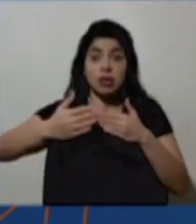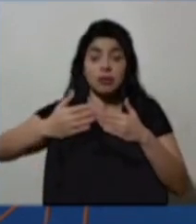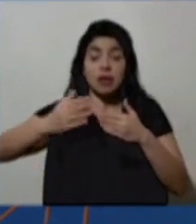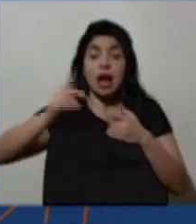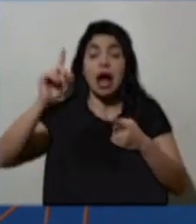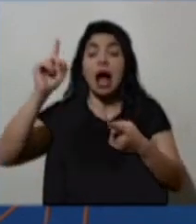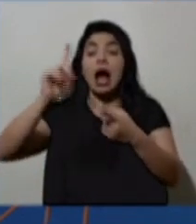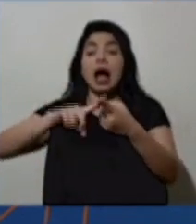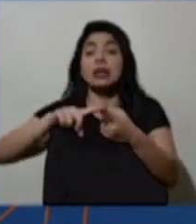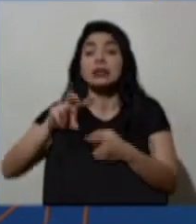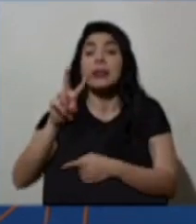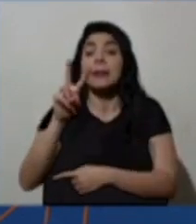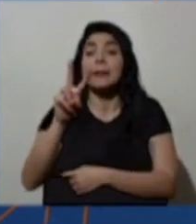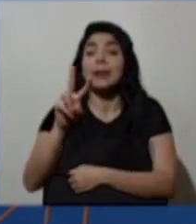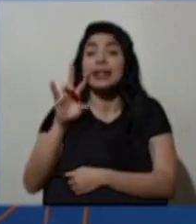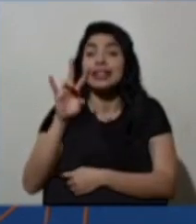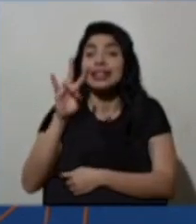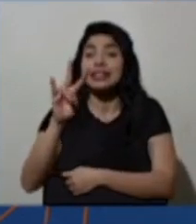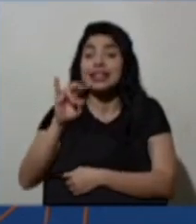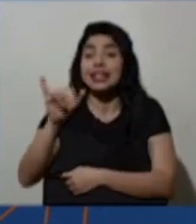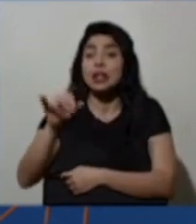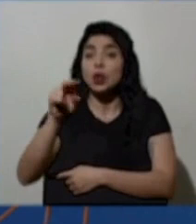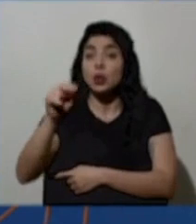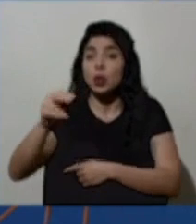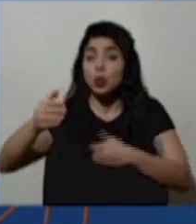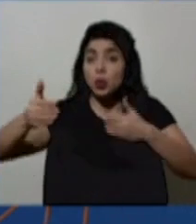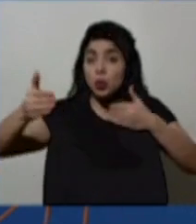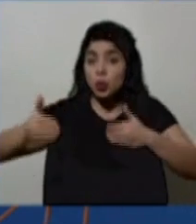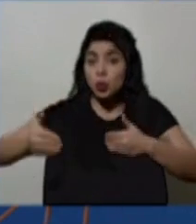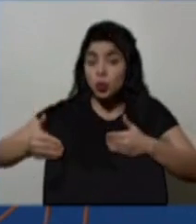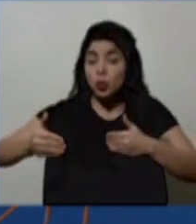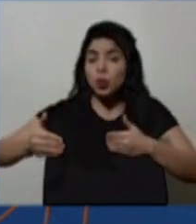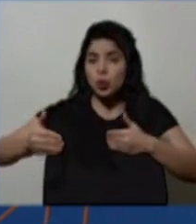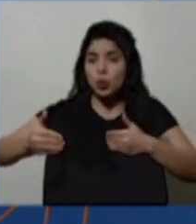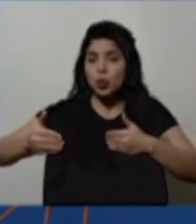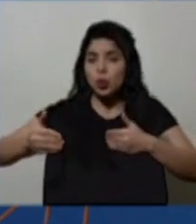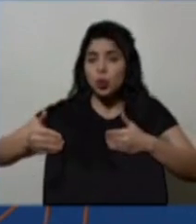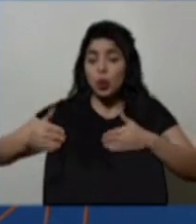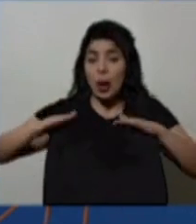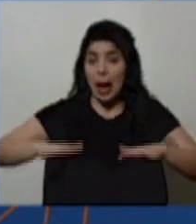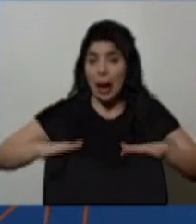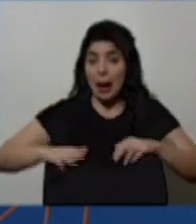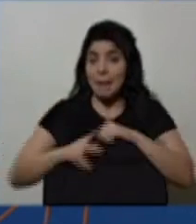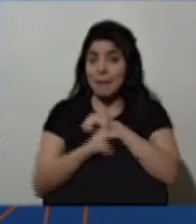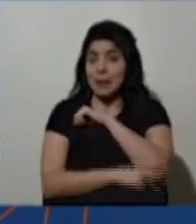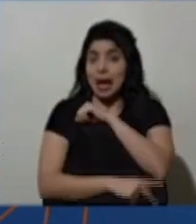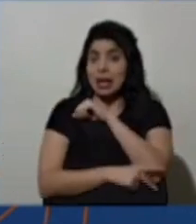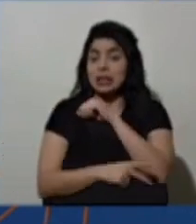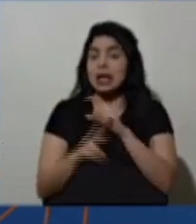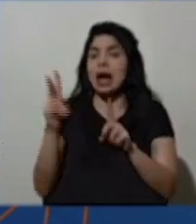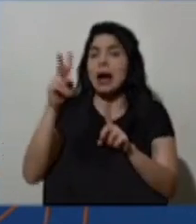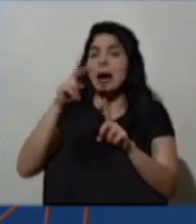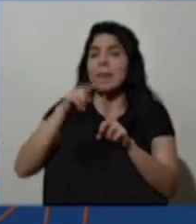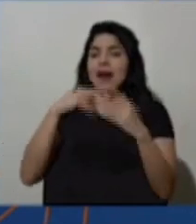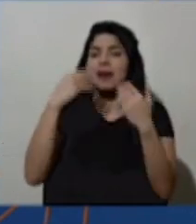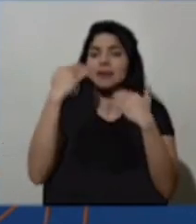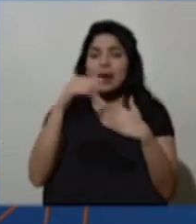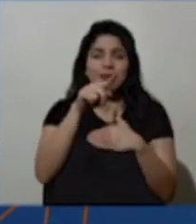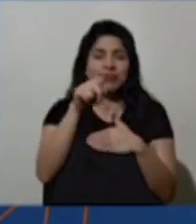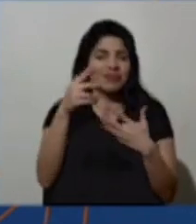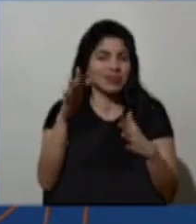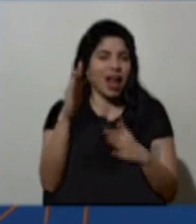hasta el 27 de junio, se va a aplicar en el país la restricción que todos conocemos,